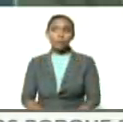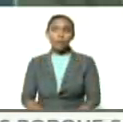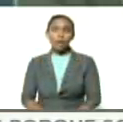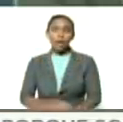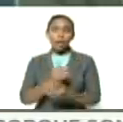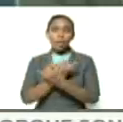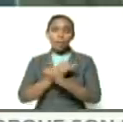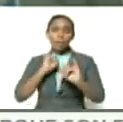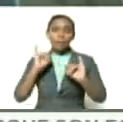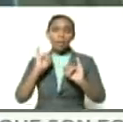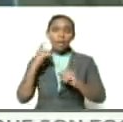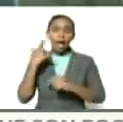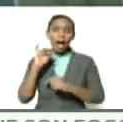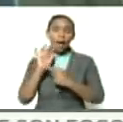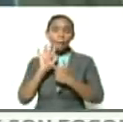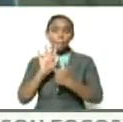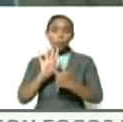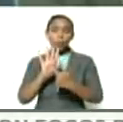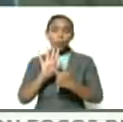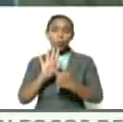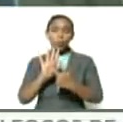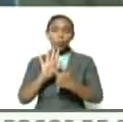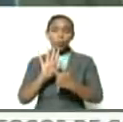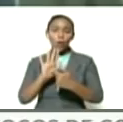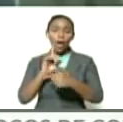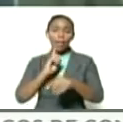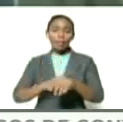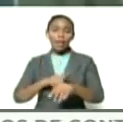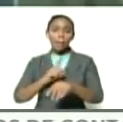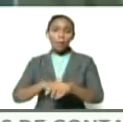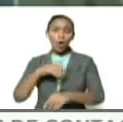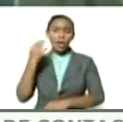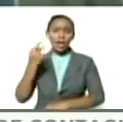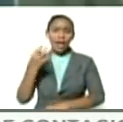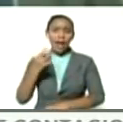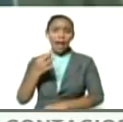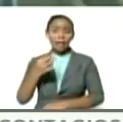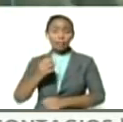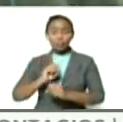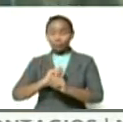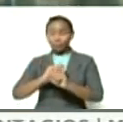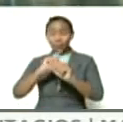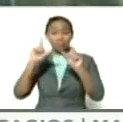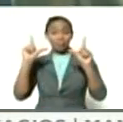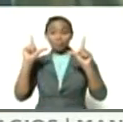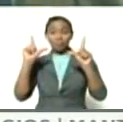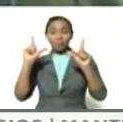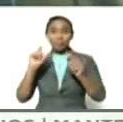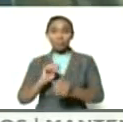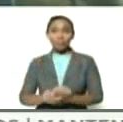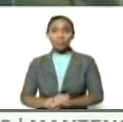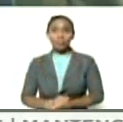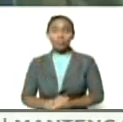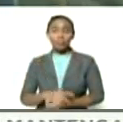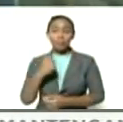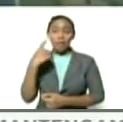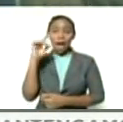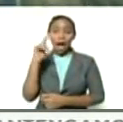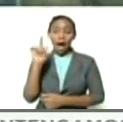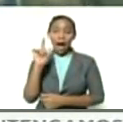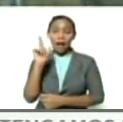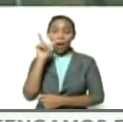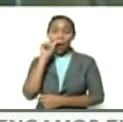independiente mira están sacando en tiempo real es increíble vale mira está el